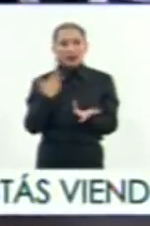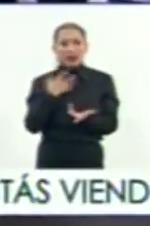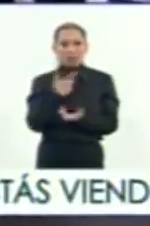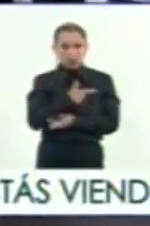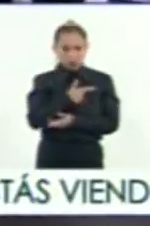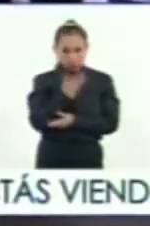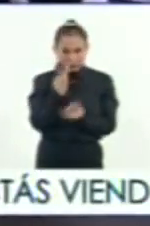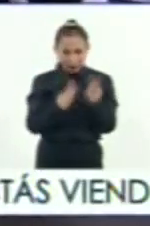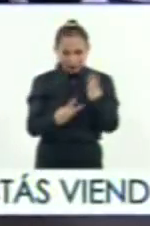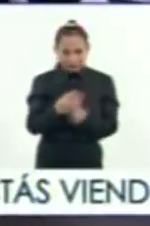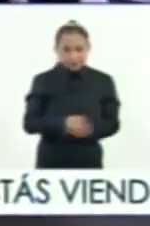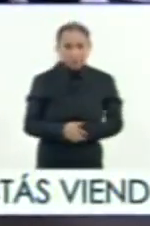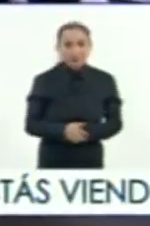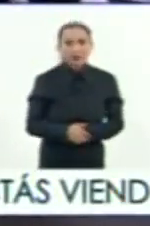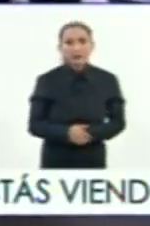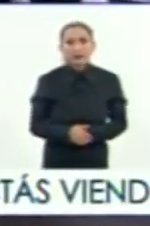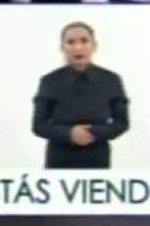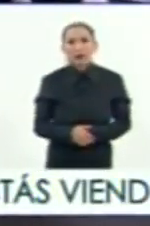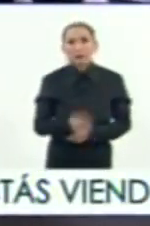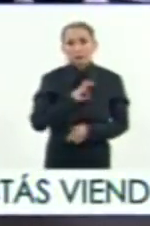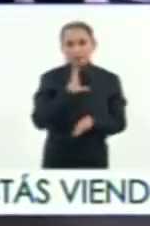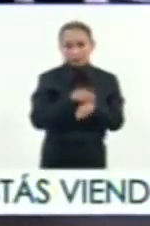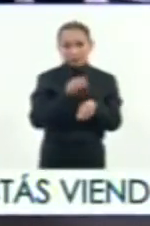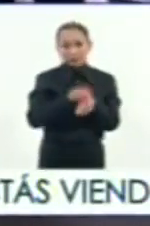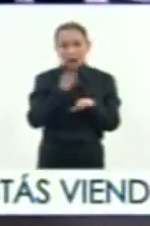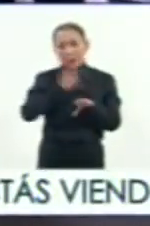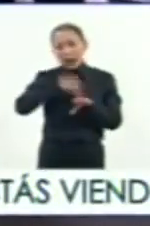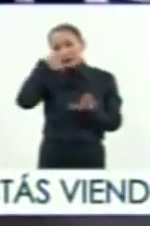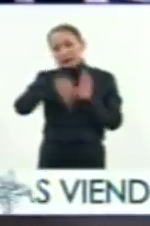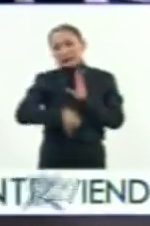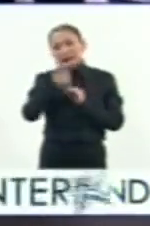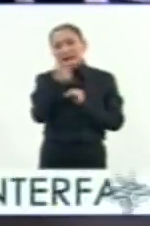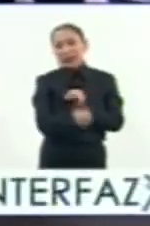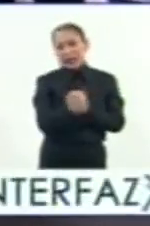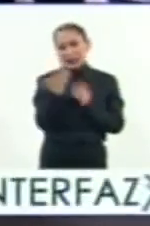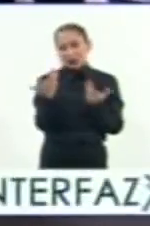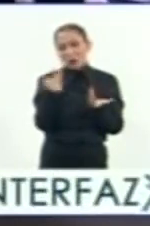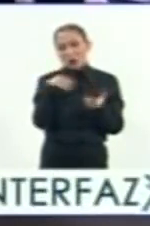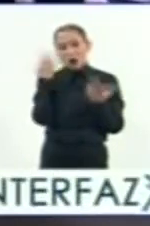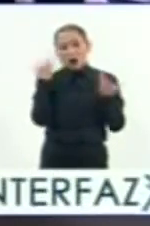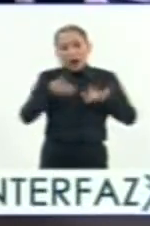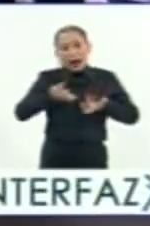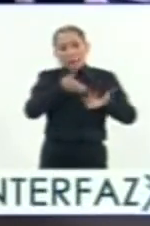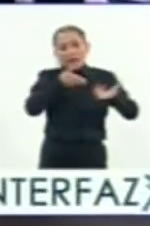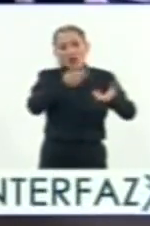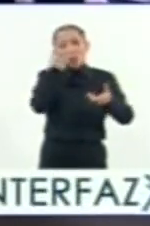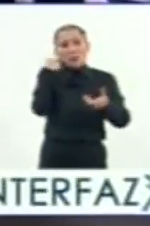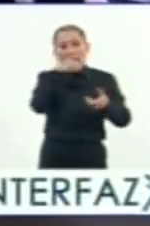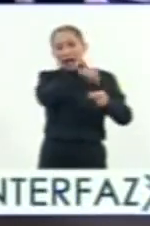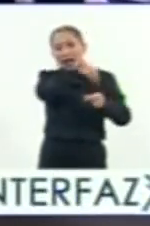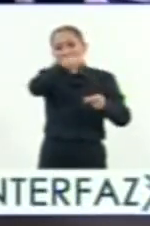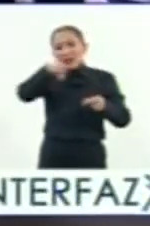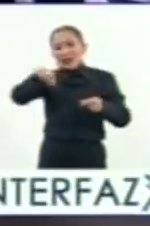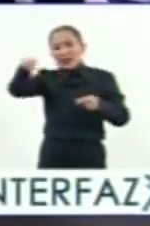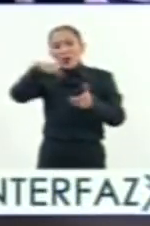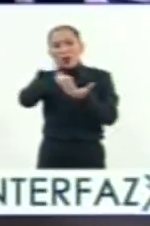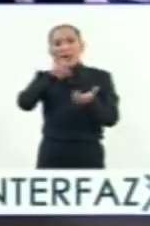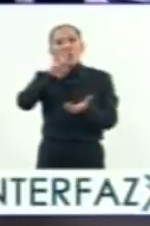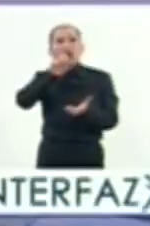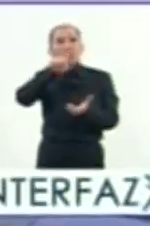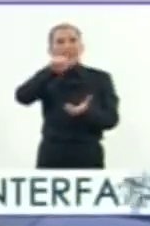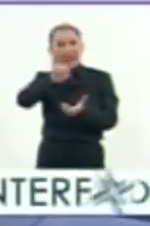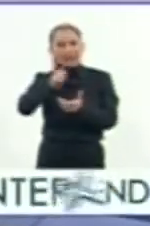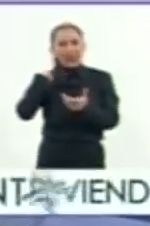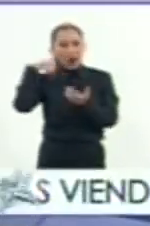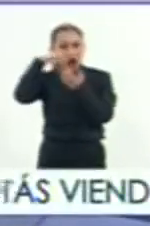placer, por poder permitirnos profundizar sobre estas rutas de Hernán Cortés, las diversas rutas, pero bueno,